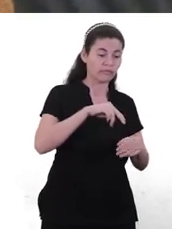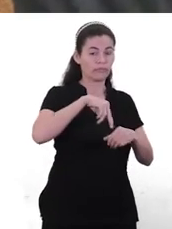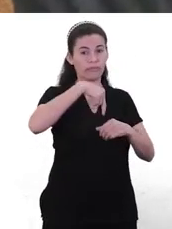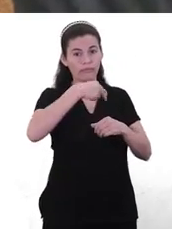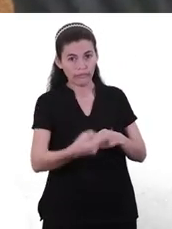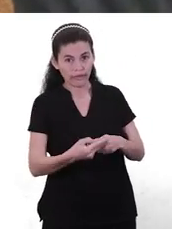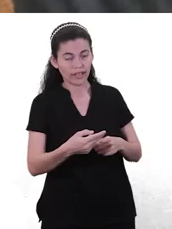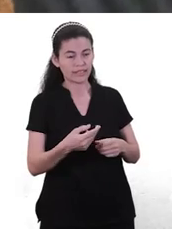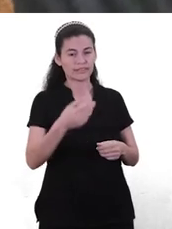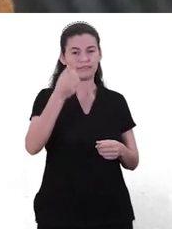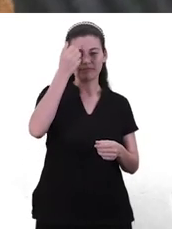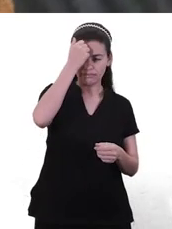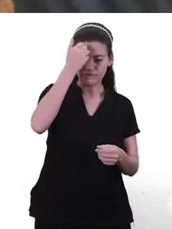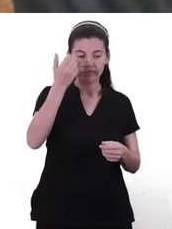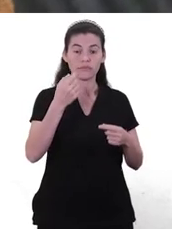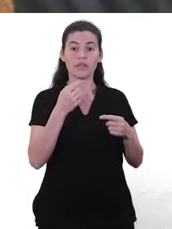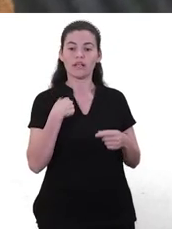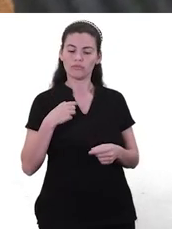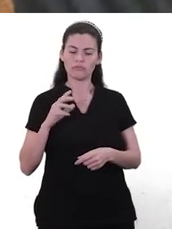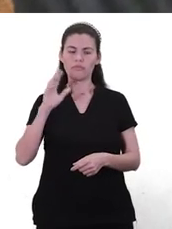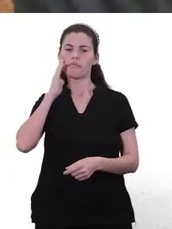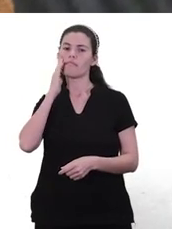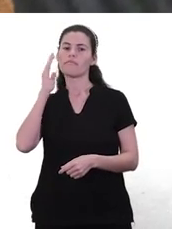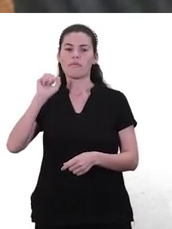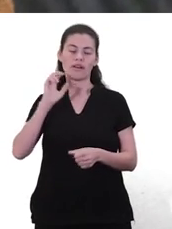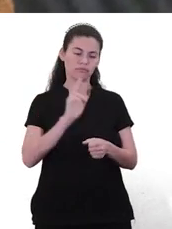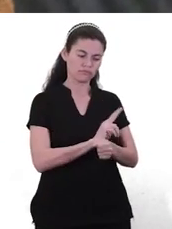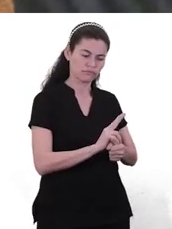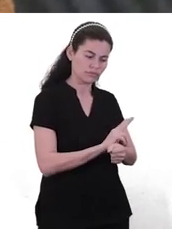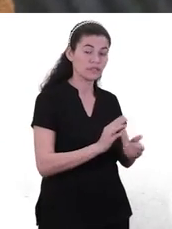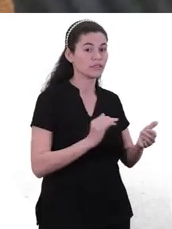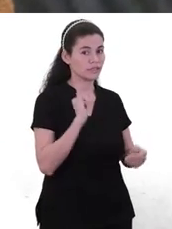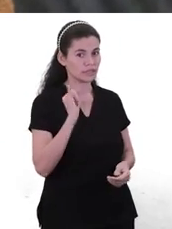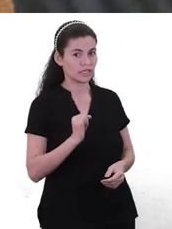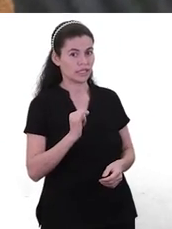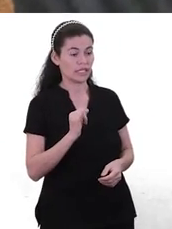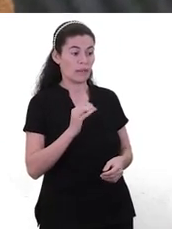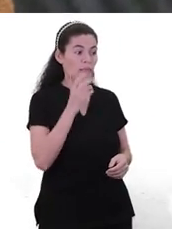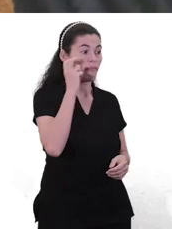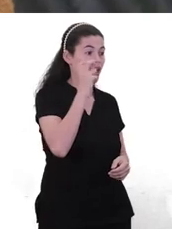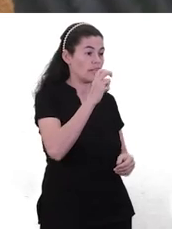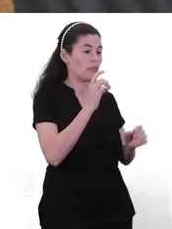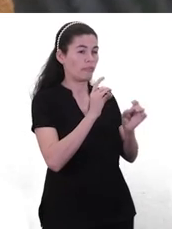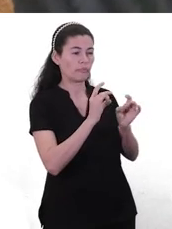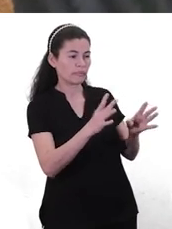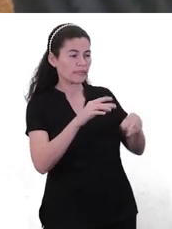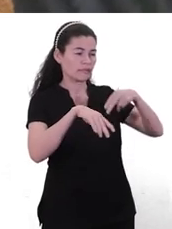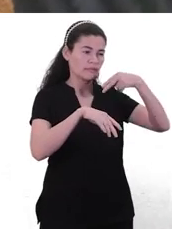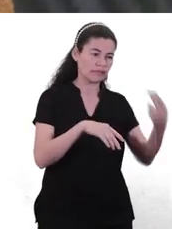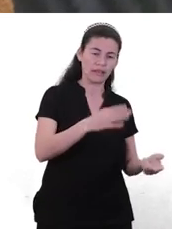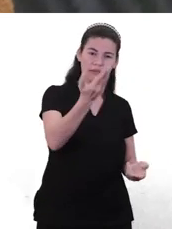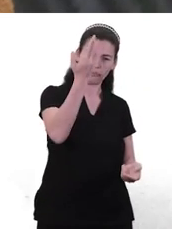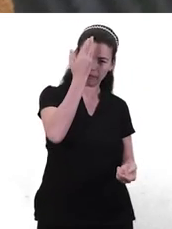Obviamente nosotros vamos a estar mirando cuán peligroso es. Mientras que no estén peligroso su vida y la de los demás, dejemos que